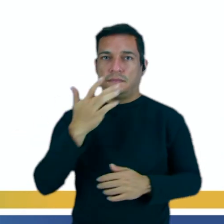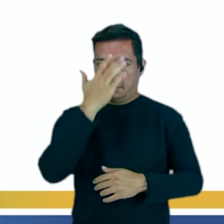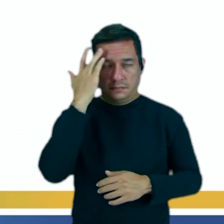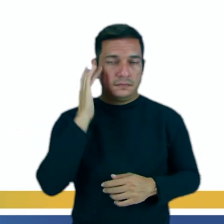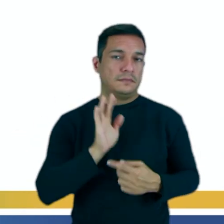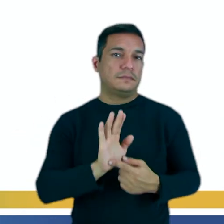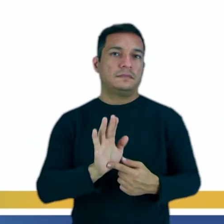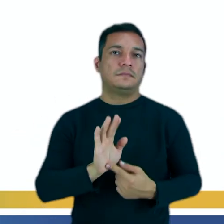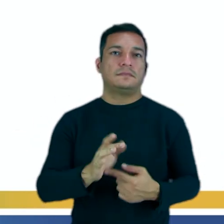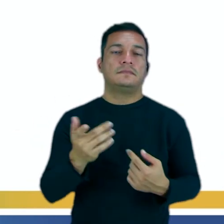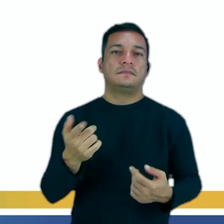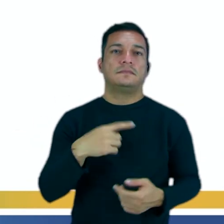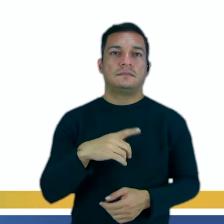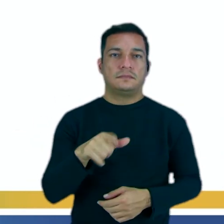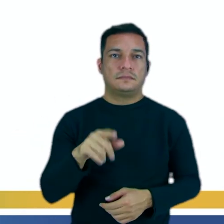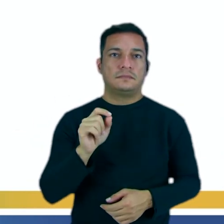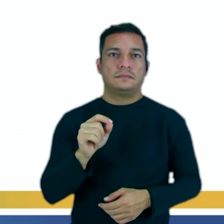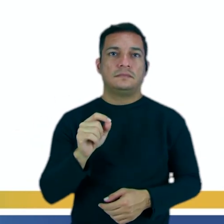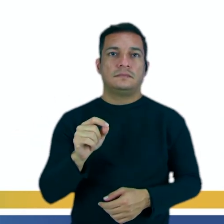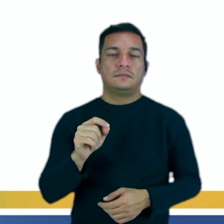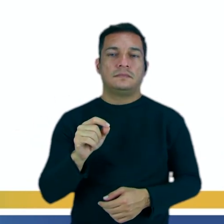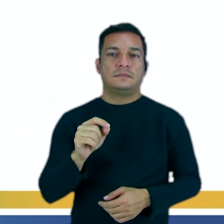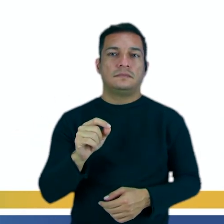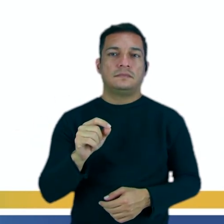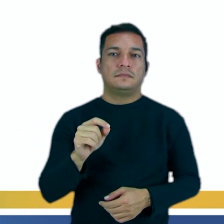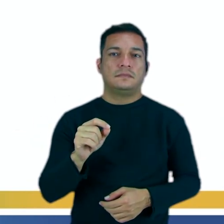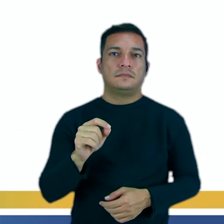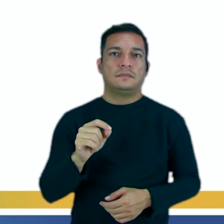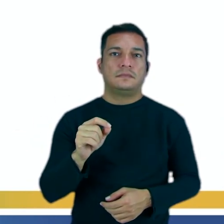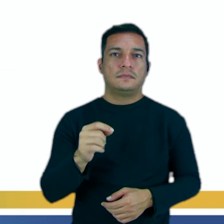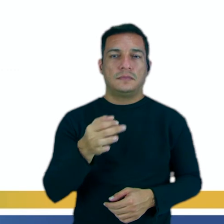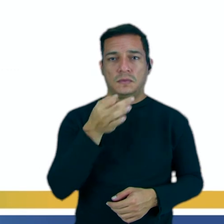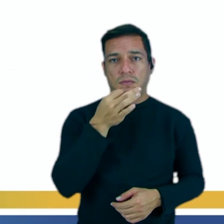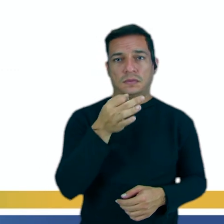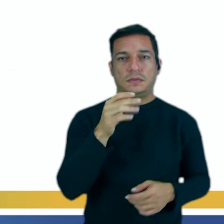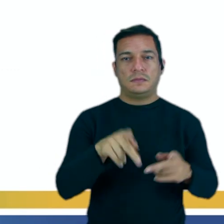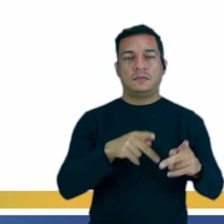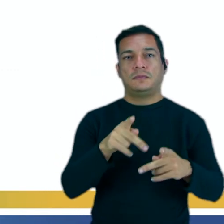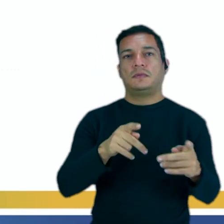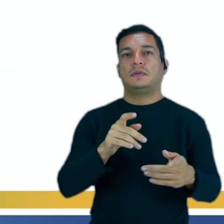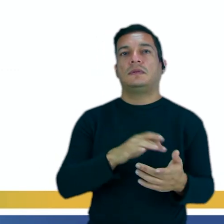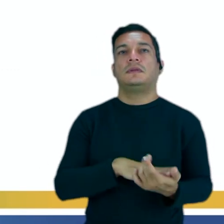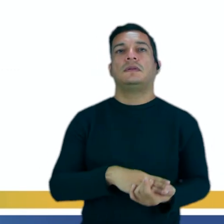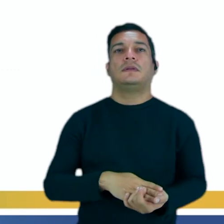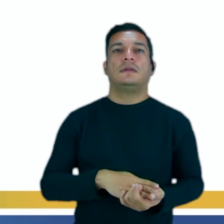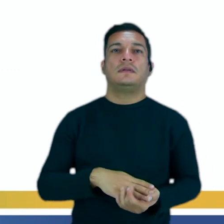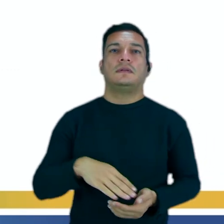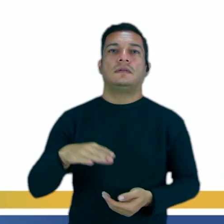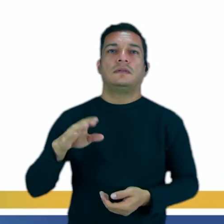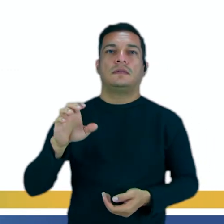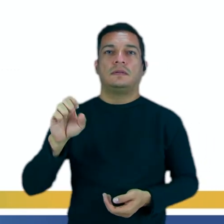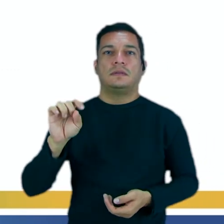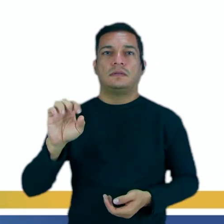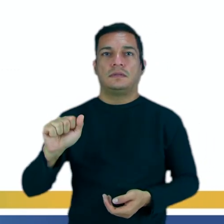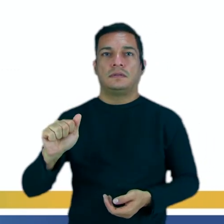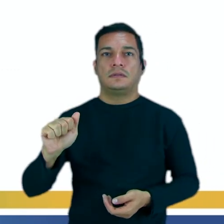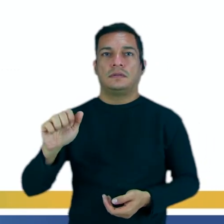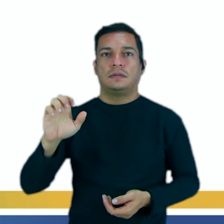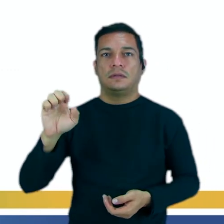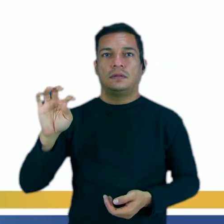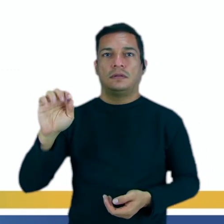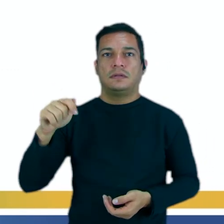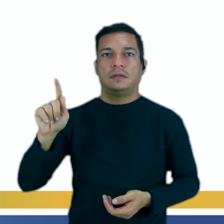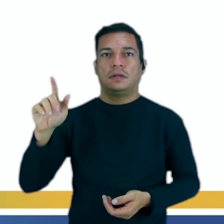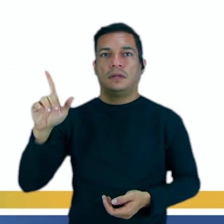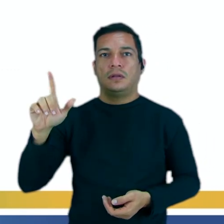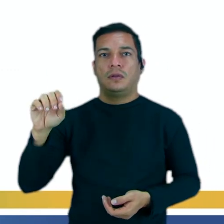indicada. Y ahí se trata de una dicho popular, entonces decimos como, ó, está lloviendo a mares, quiere decir que llueve